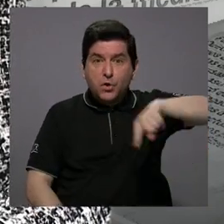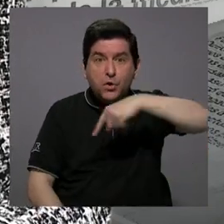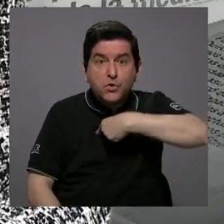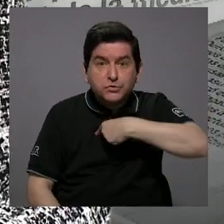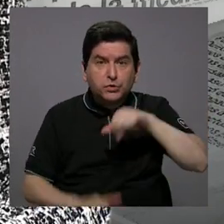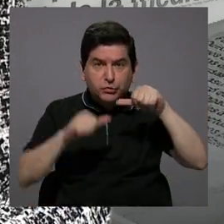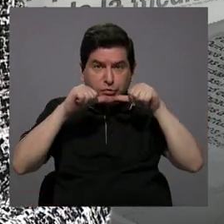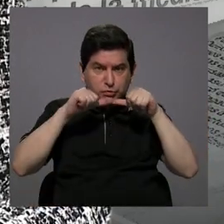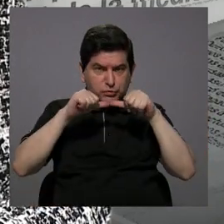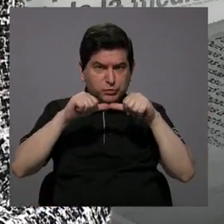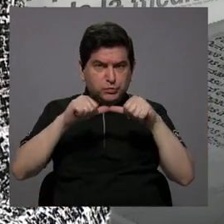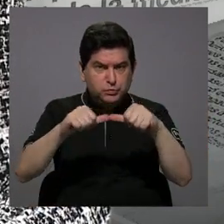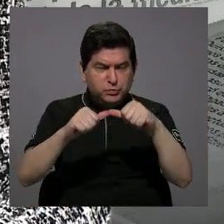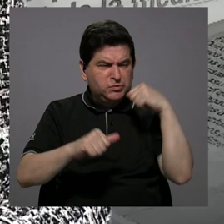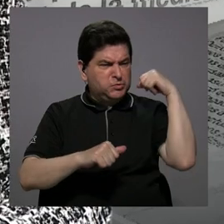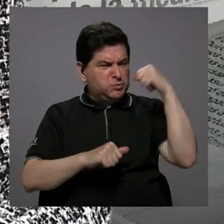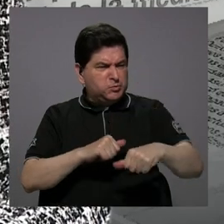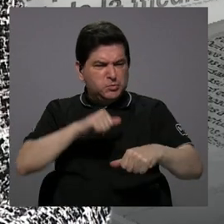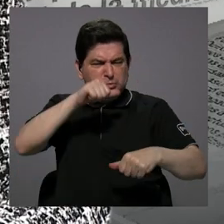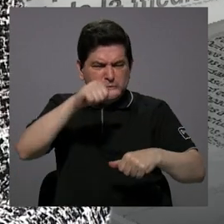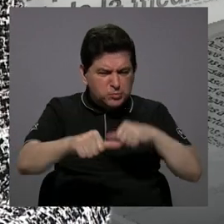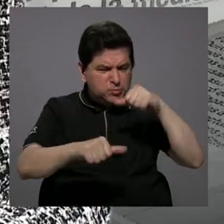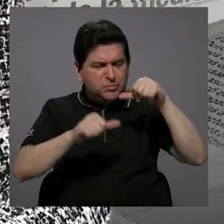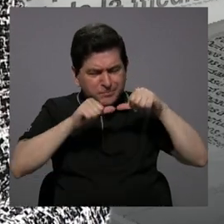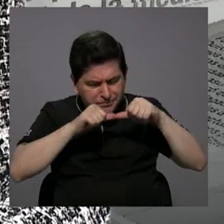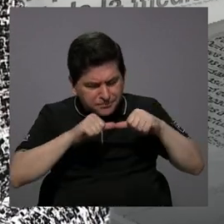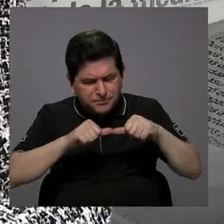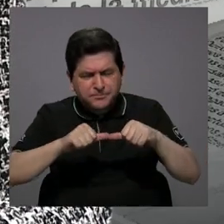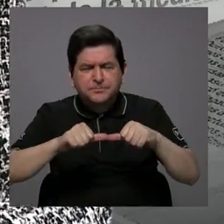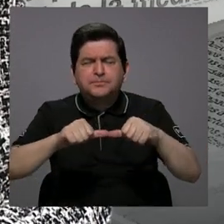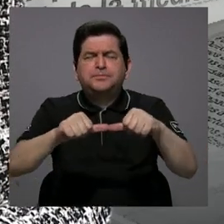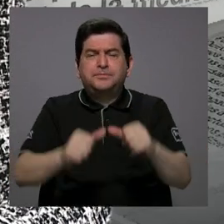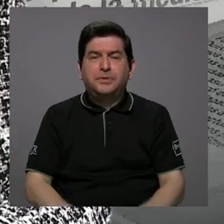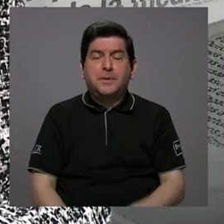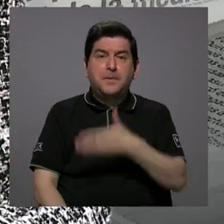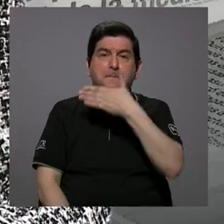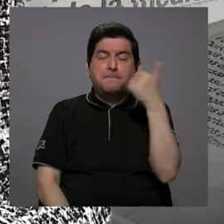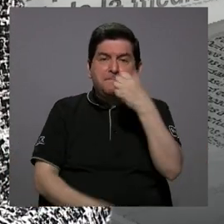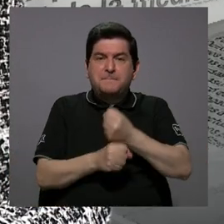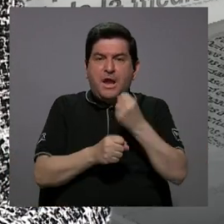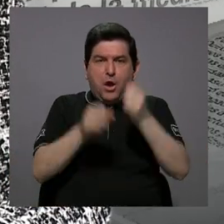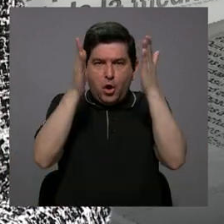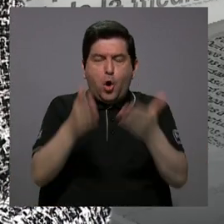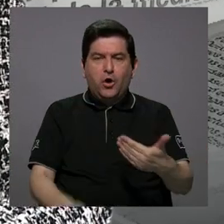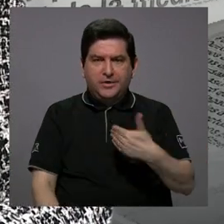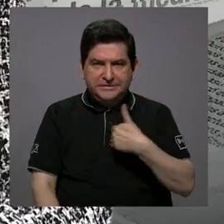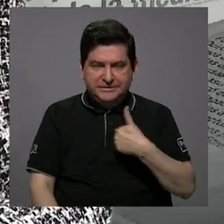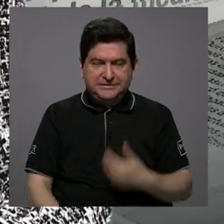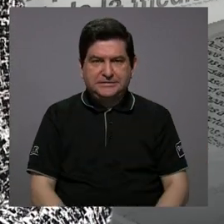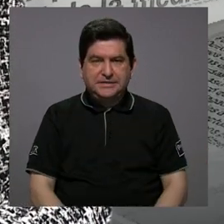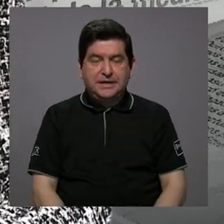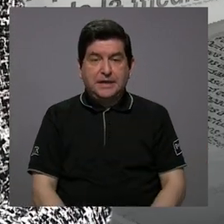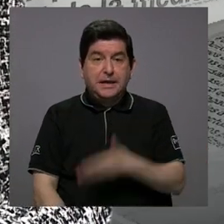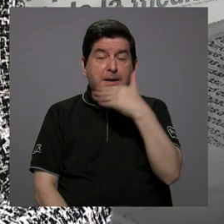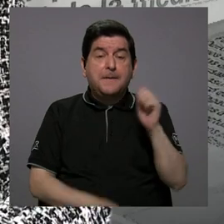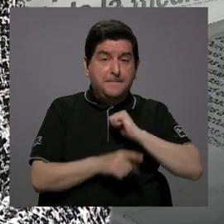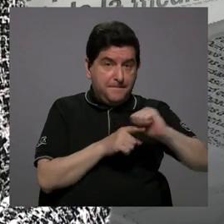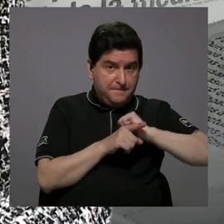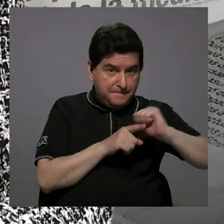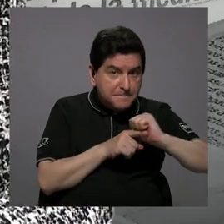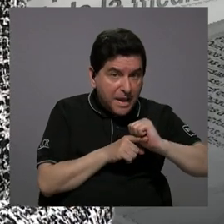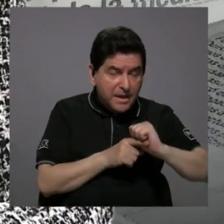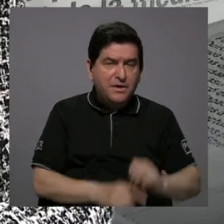seguimos en esta lucha permanente, ¿verdad? De tener el mejor personal, ¿verdad? La mejor capacitación